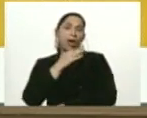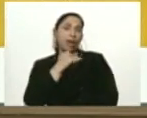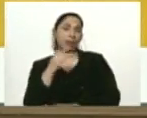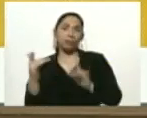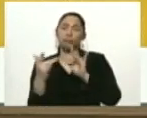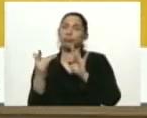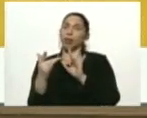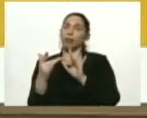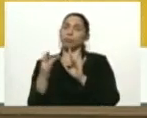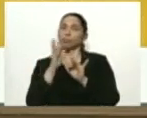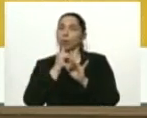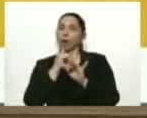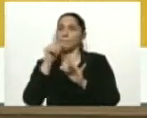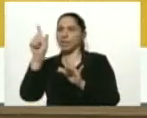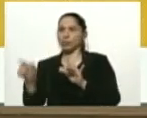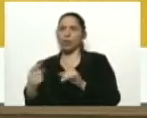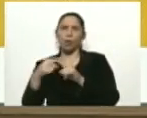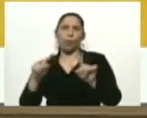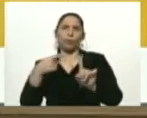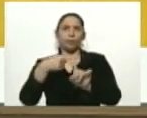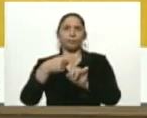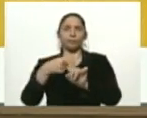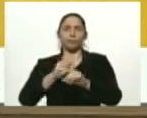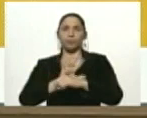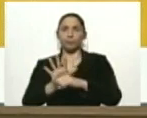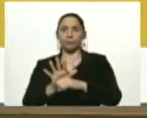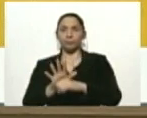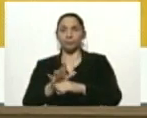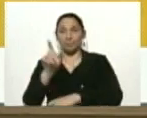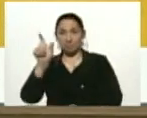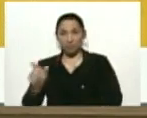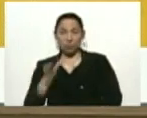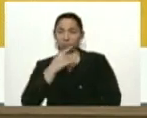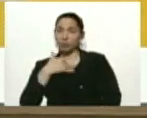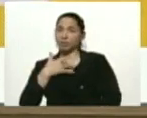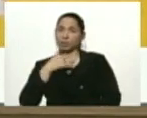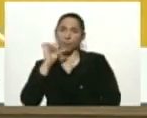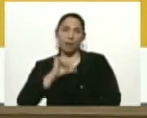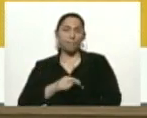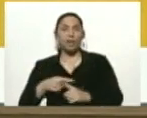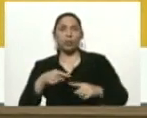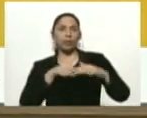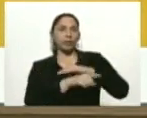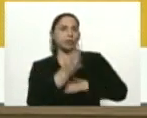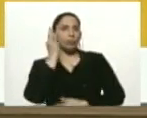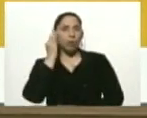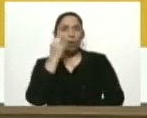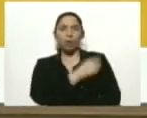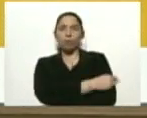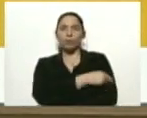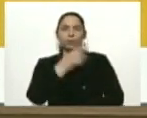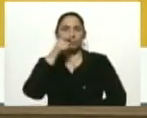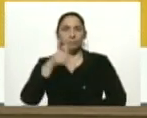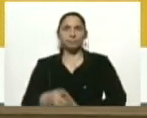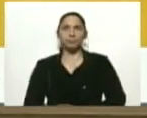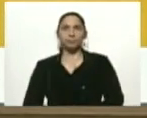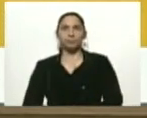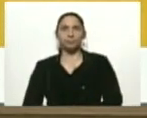un caso de COVID-19. Ya esta es una persona asintomática, fue ingresada en un hospital Sentinela.